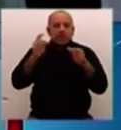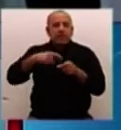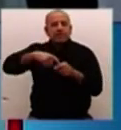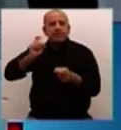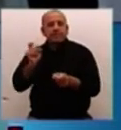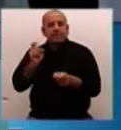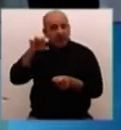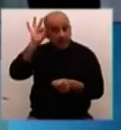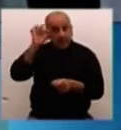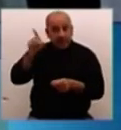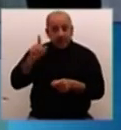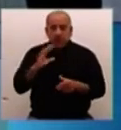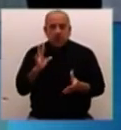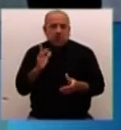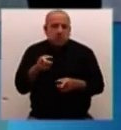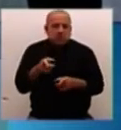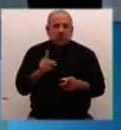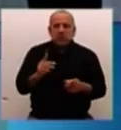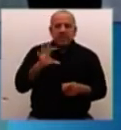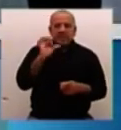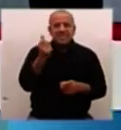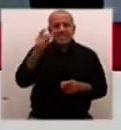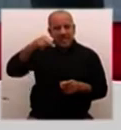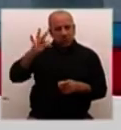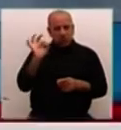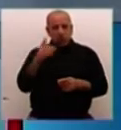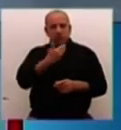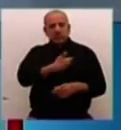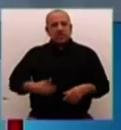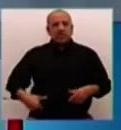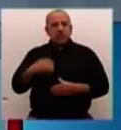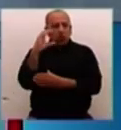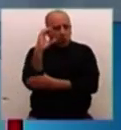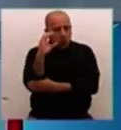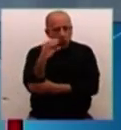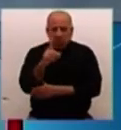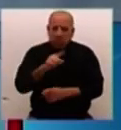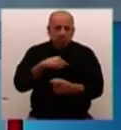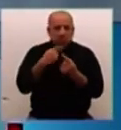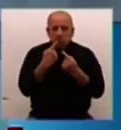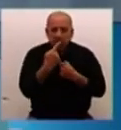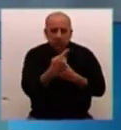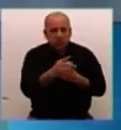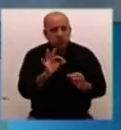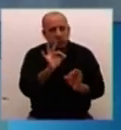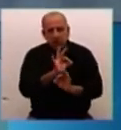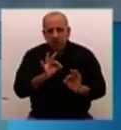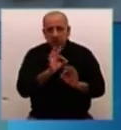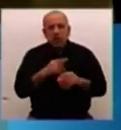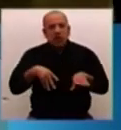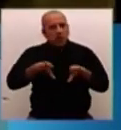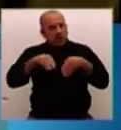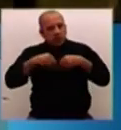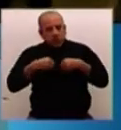renuncia, ¿no? A pocos días, parece como que se supiera, inmediatamente estuvo dispuesto a aceptar un premio así. Por